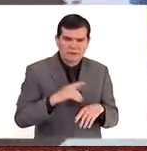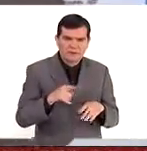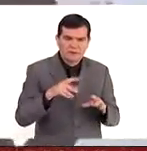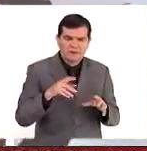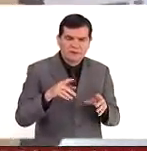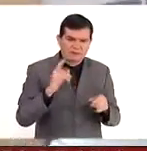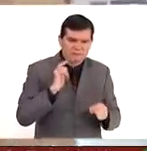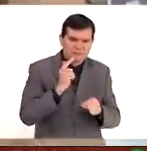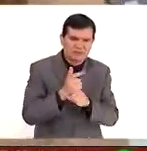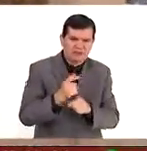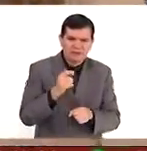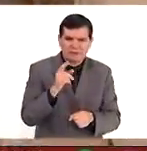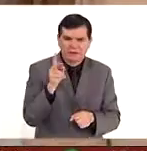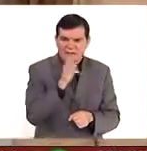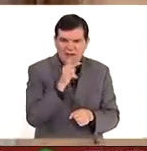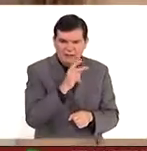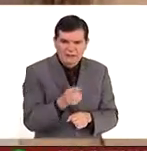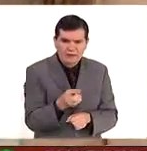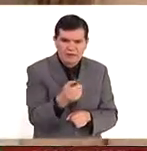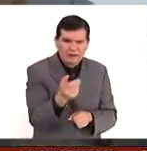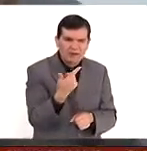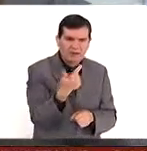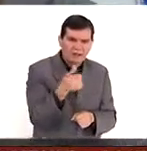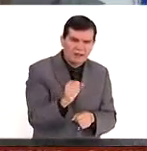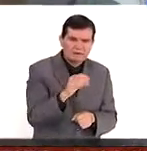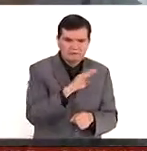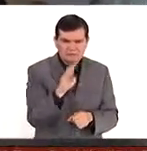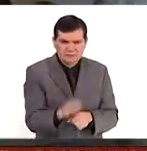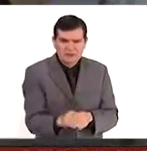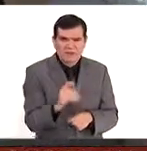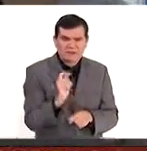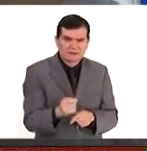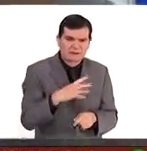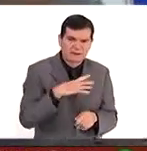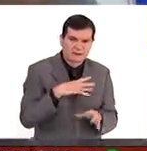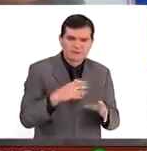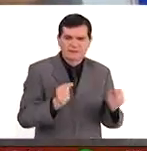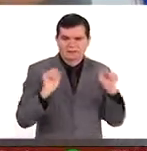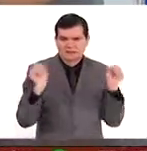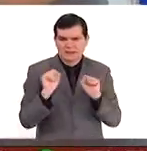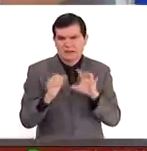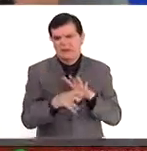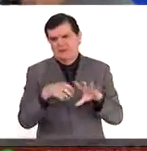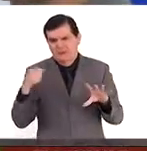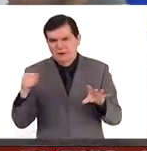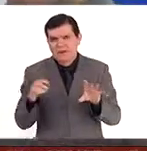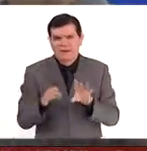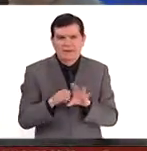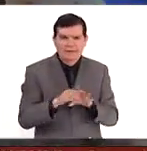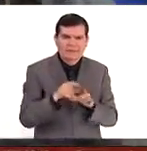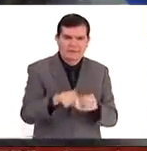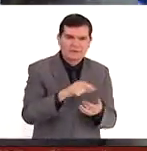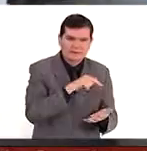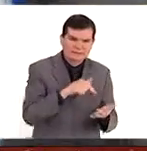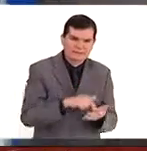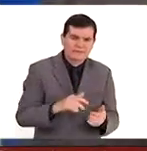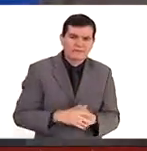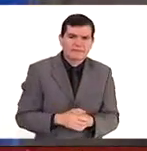para detectar si hay gases tóxicos. Y si se muere el canario significa que tienen que salir corriendo de la mina o de donde estén.